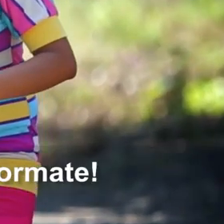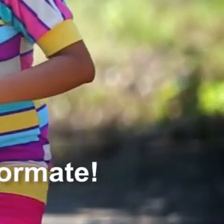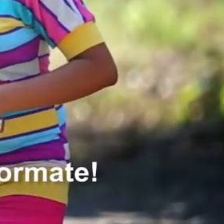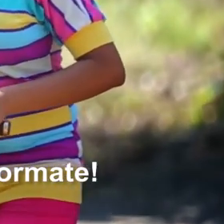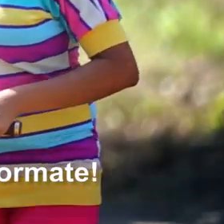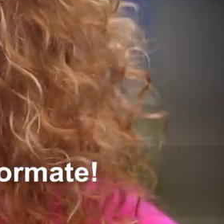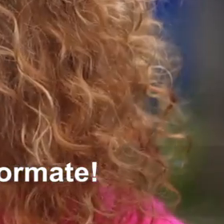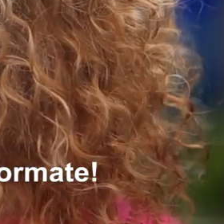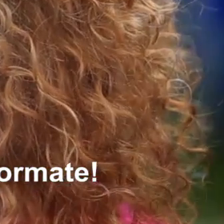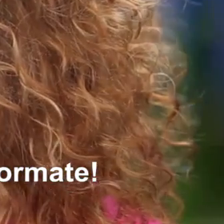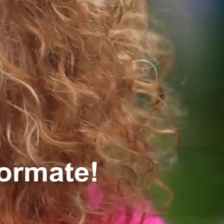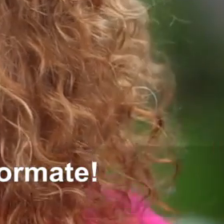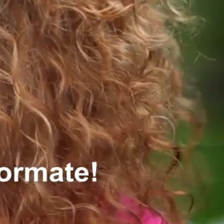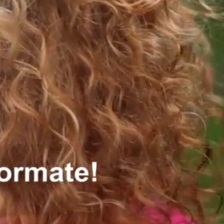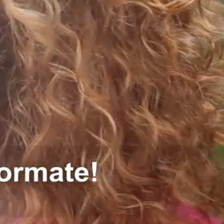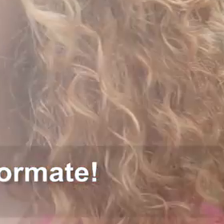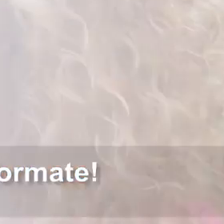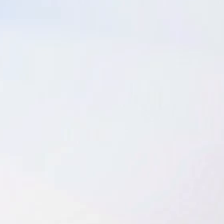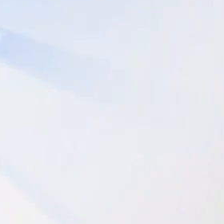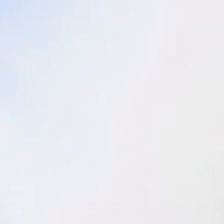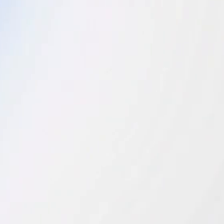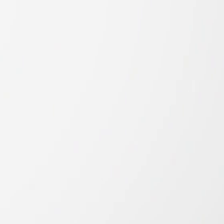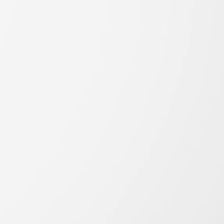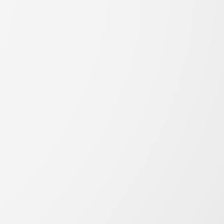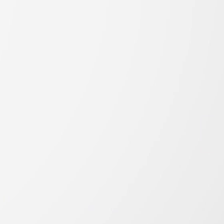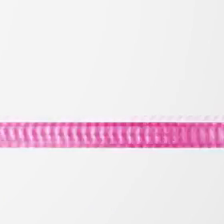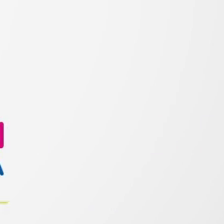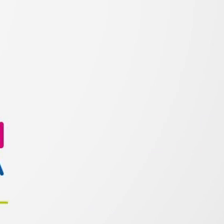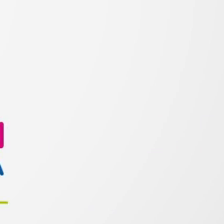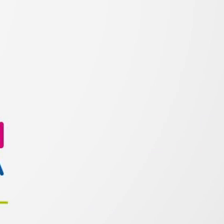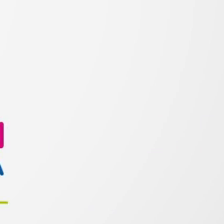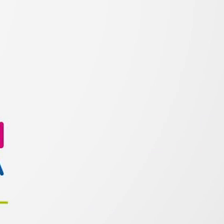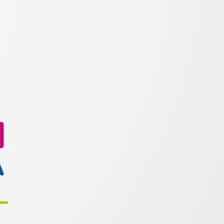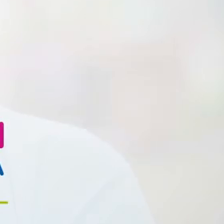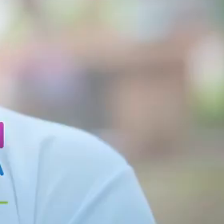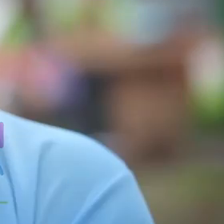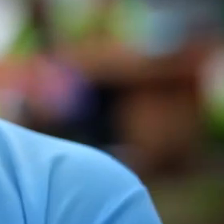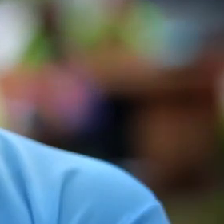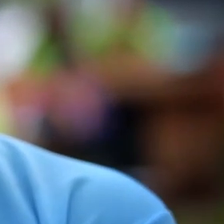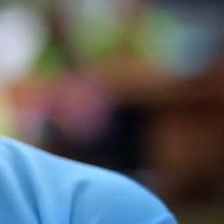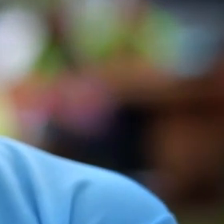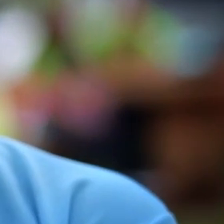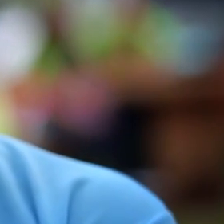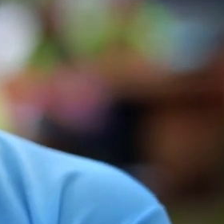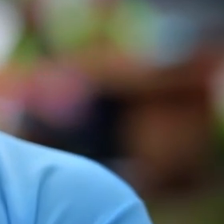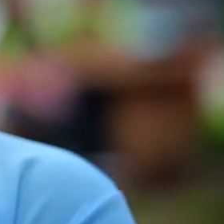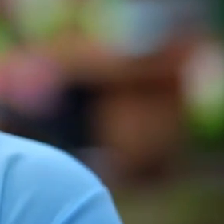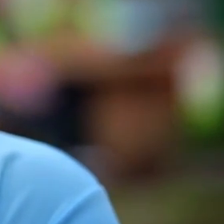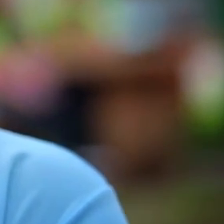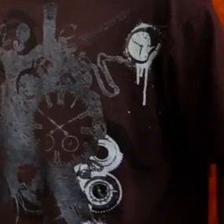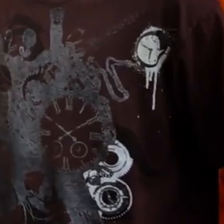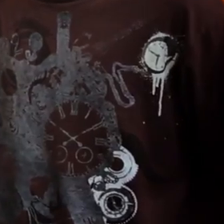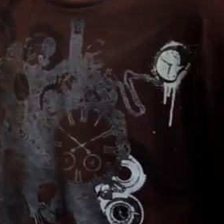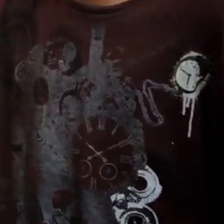Ví tu sexualidad de una forma segura. Informate. El programa de adolescencia para la prevención y atención del embarazo nos oriente y apoya